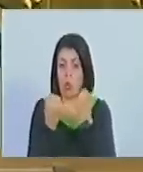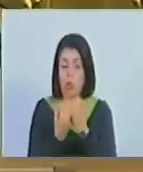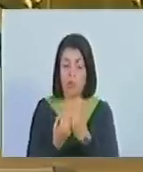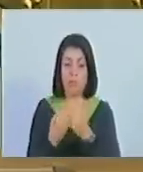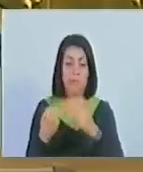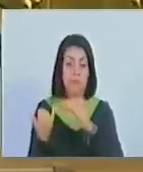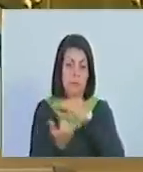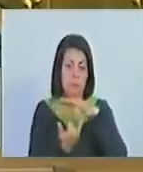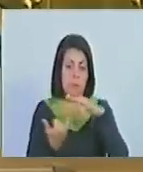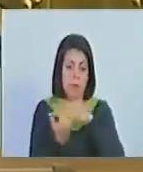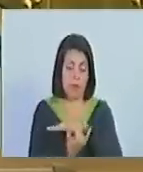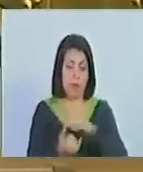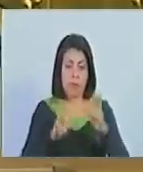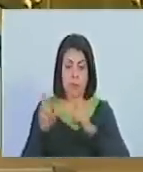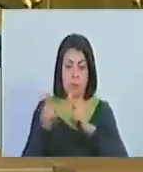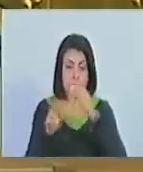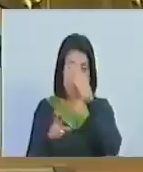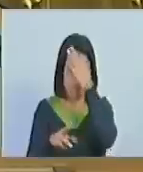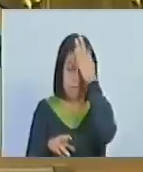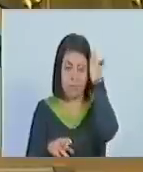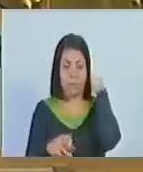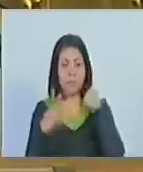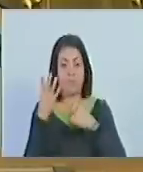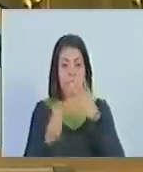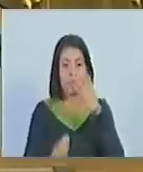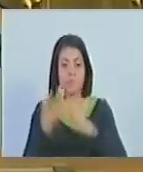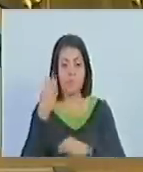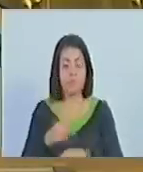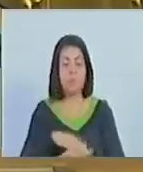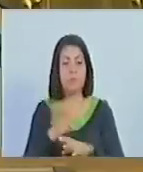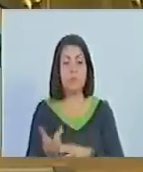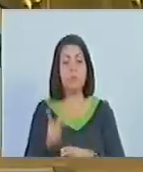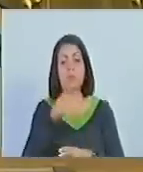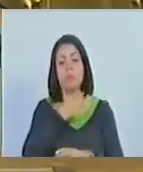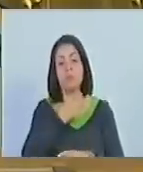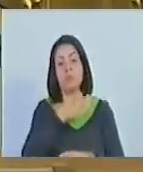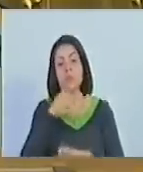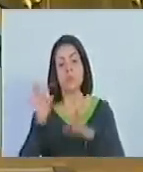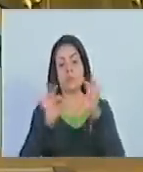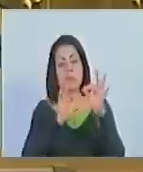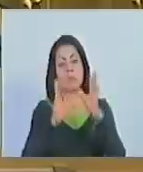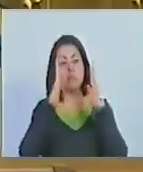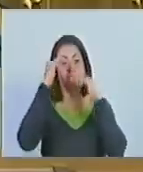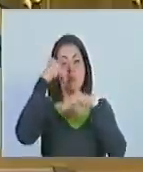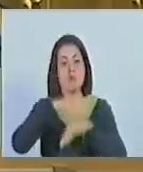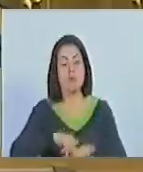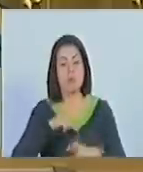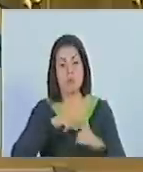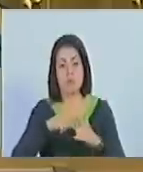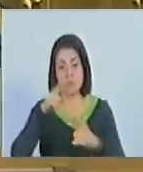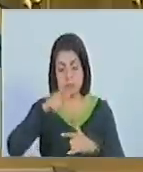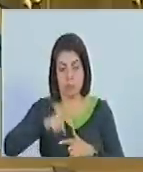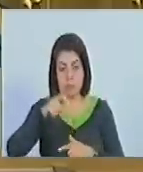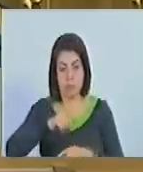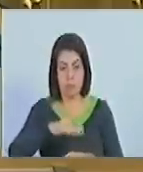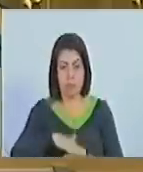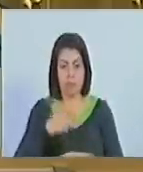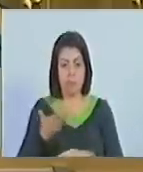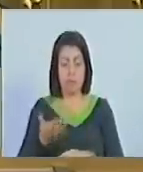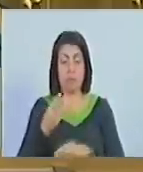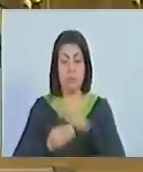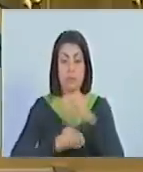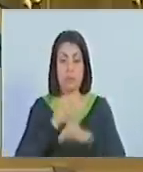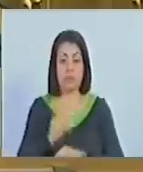entes del Estado en sus relaciones con los consejos comunales darán preferencia a la atención de los requerimientos que estos